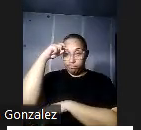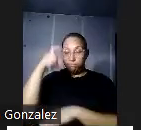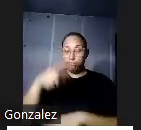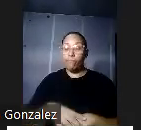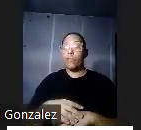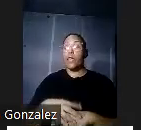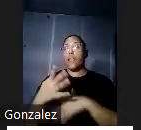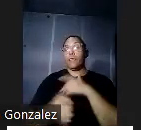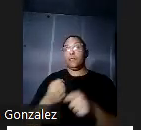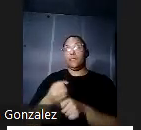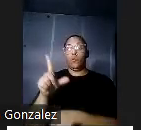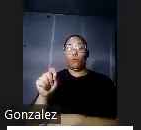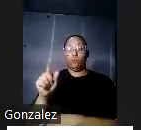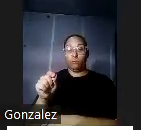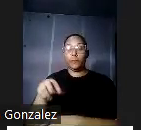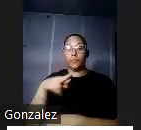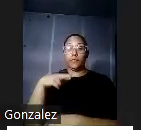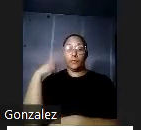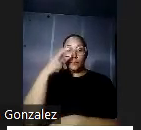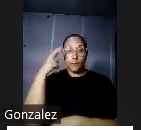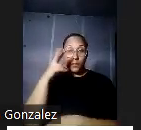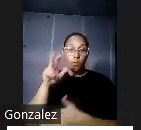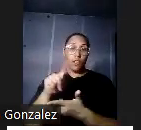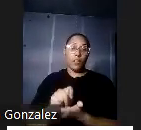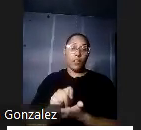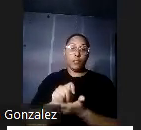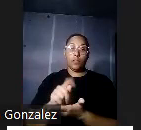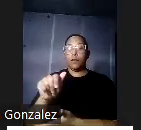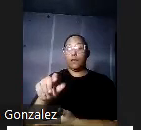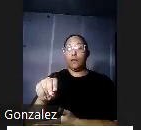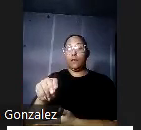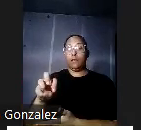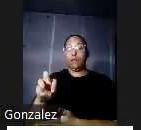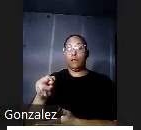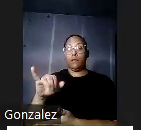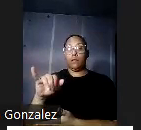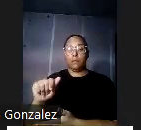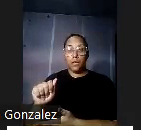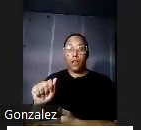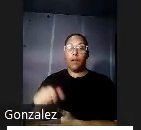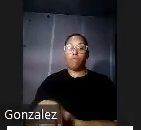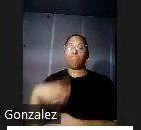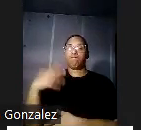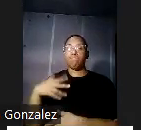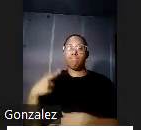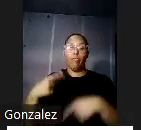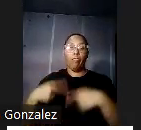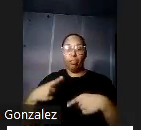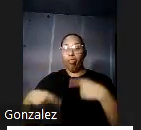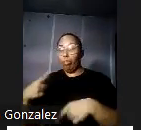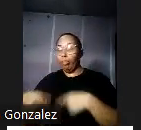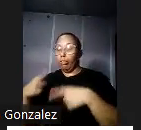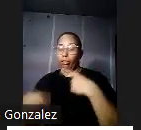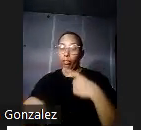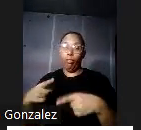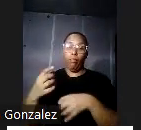diagnóstico la causa y el tratamiento de las anemias fueron objeto de acaloradas discusiones en esos años y